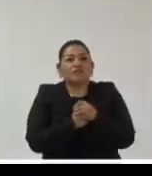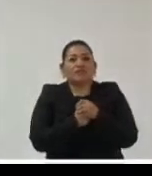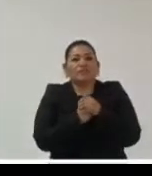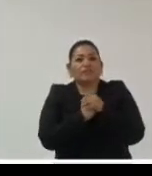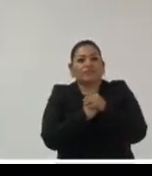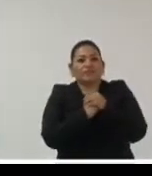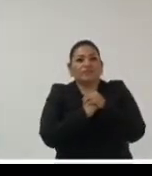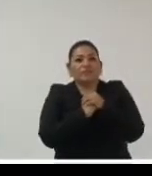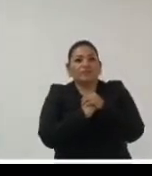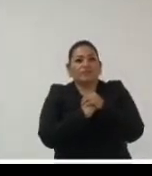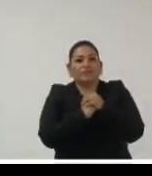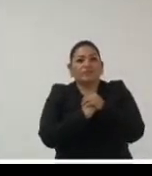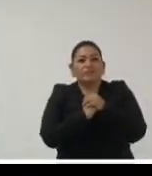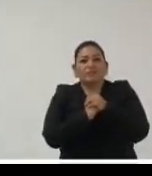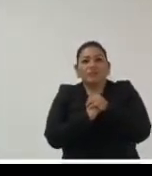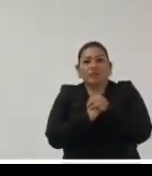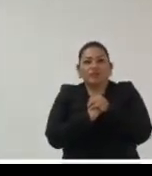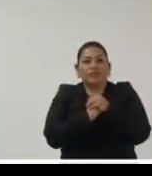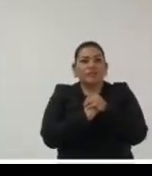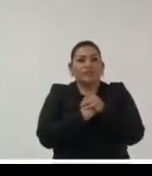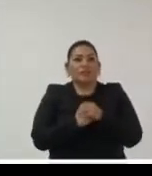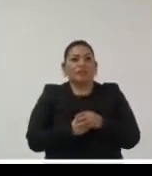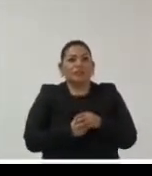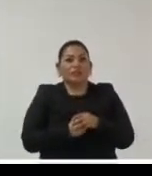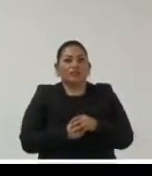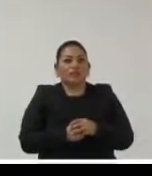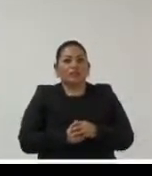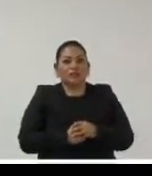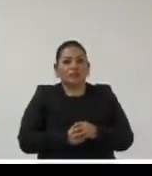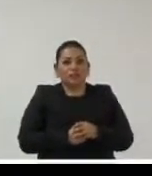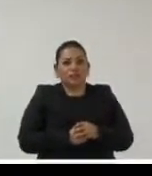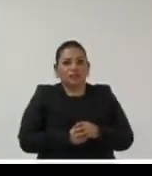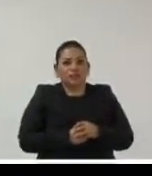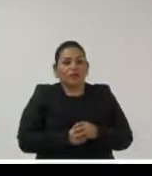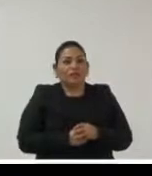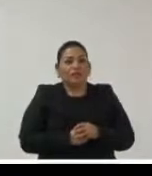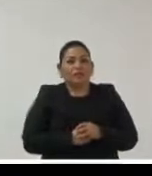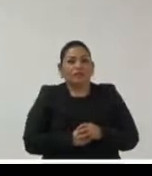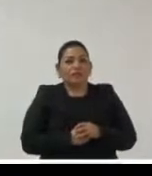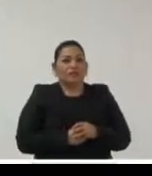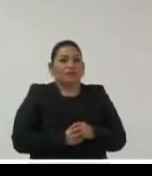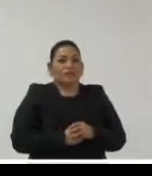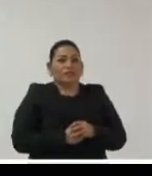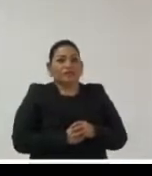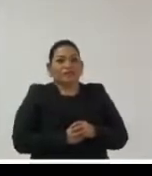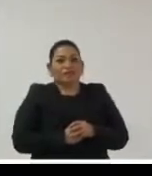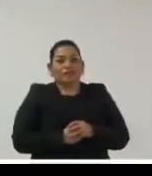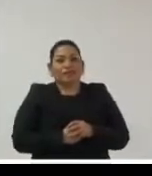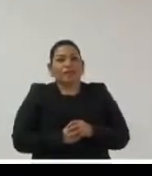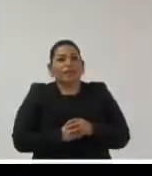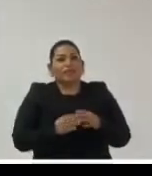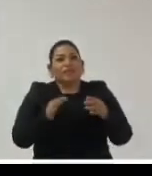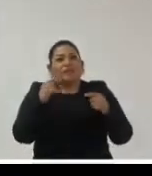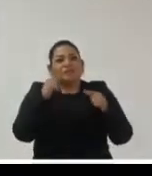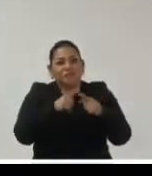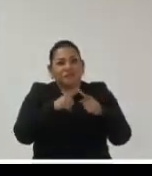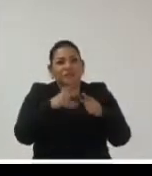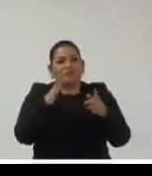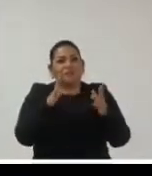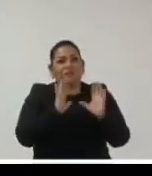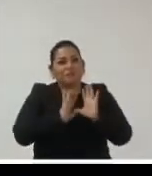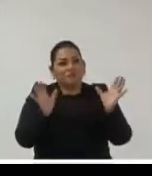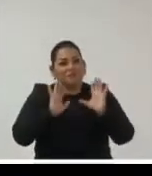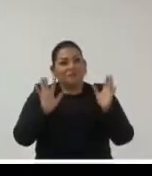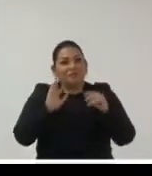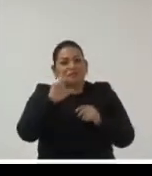todos hemos coincidido en que son muy grandes en que los retos que tenemos